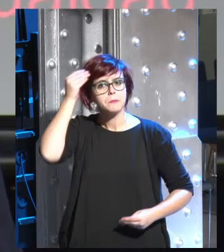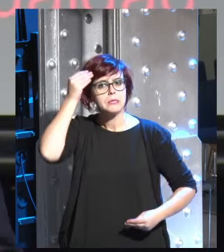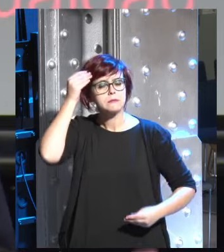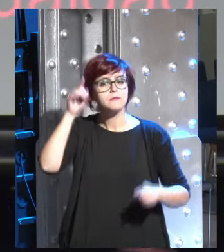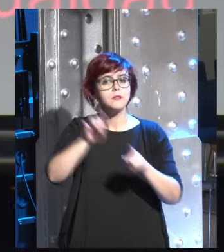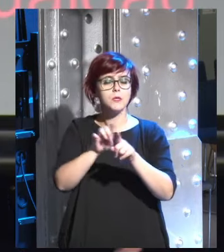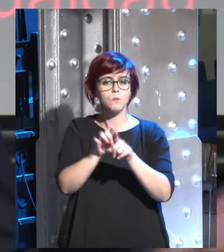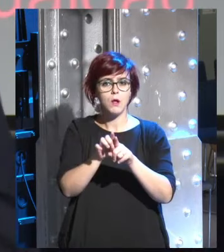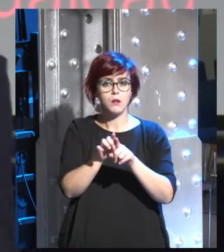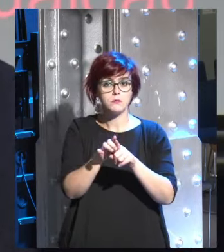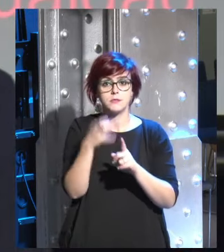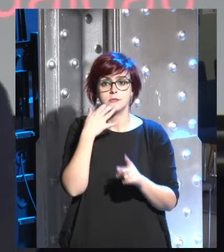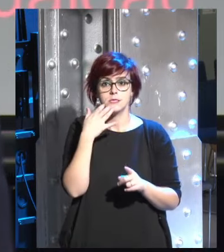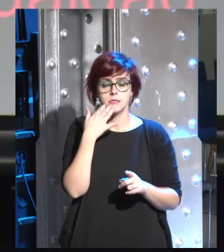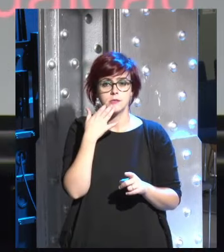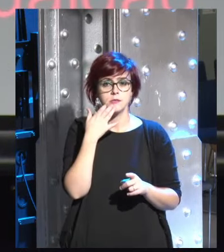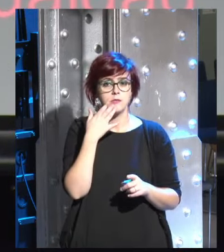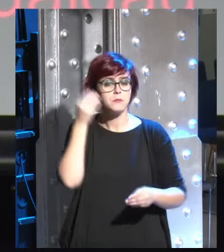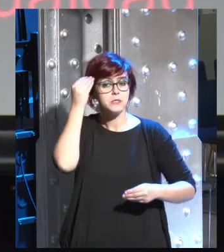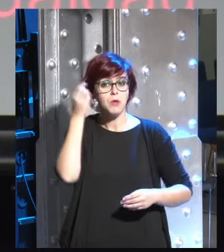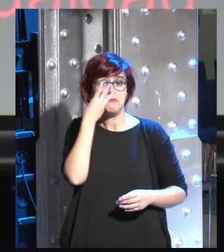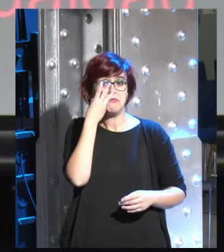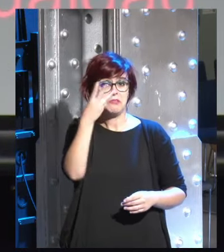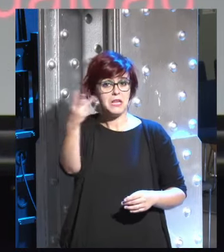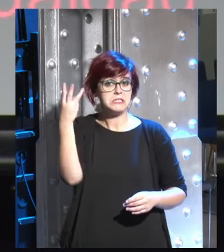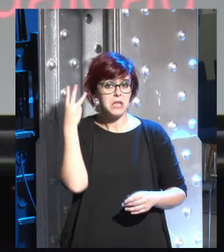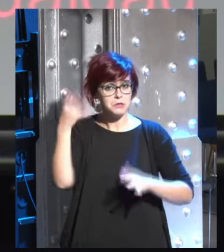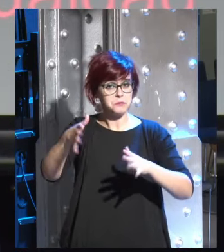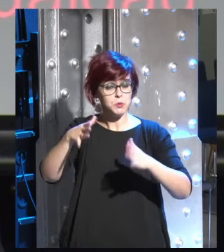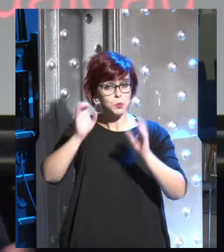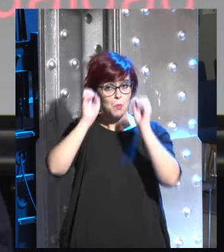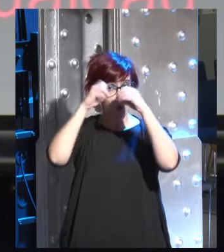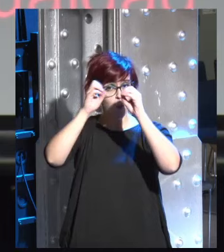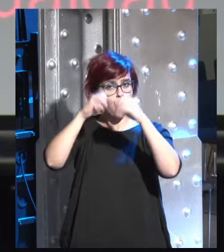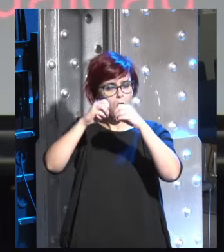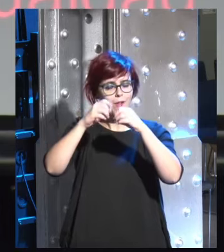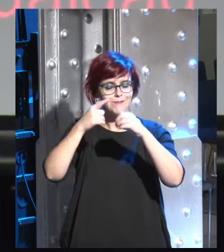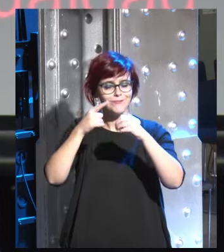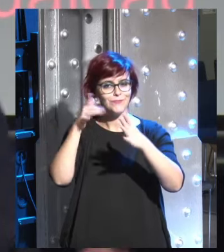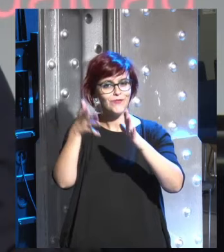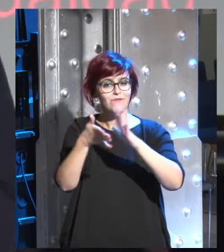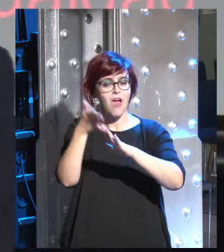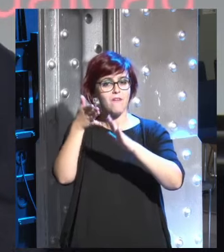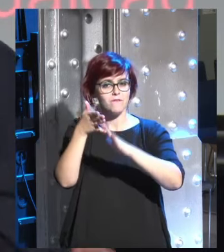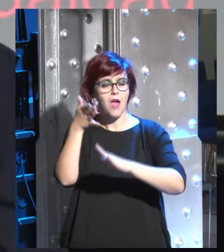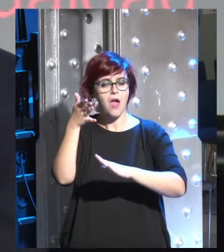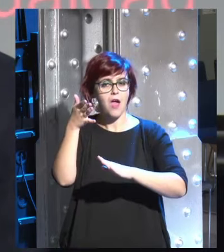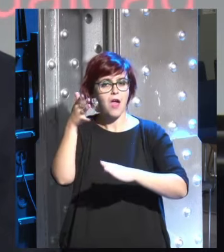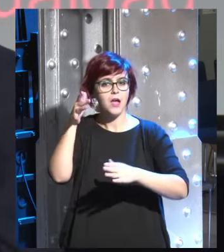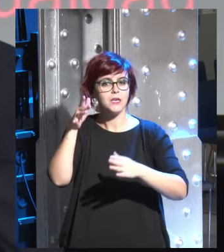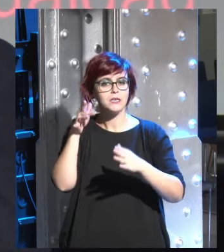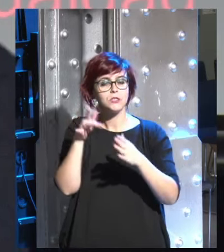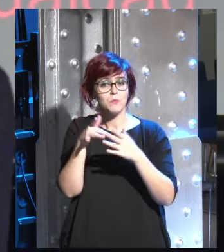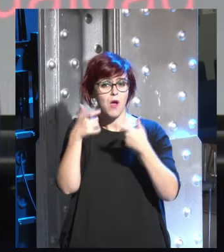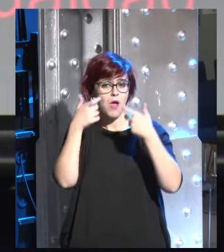si nos hace unos tres años más o menos en Google ya se en Google estableció esta